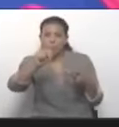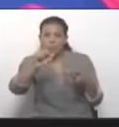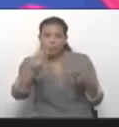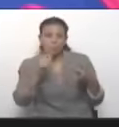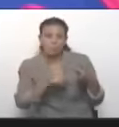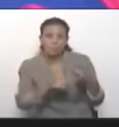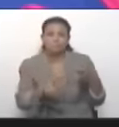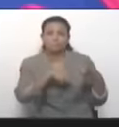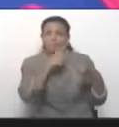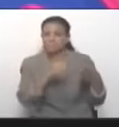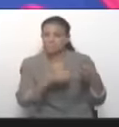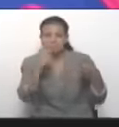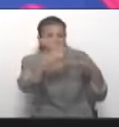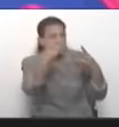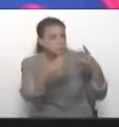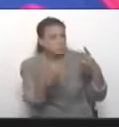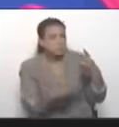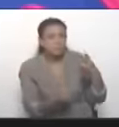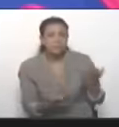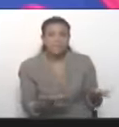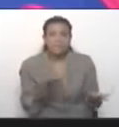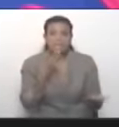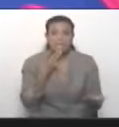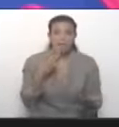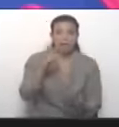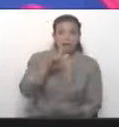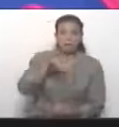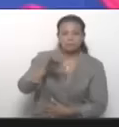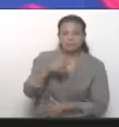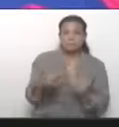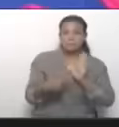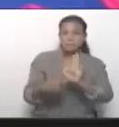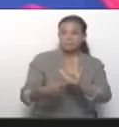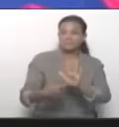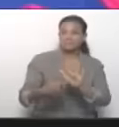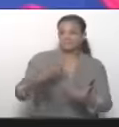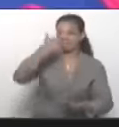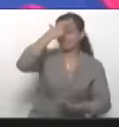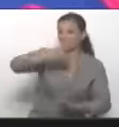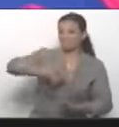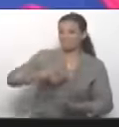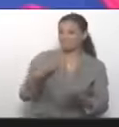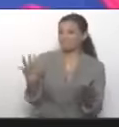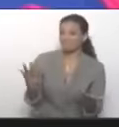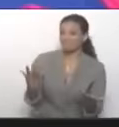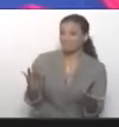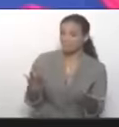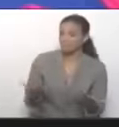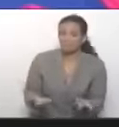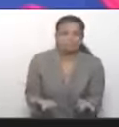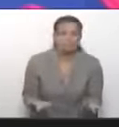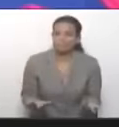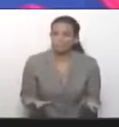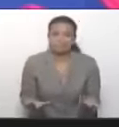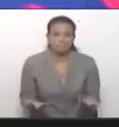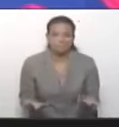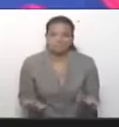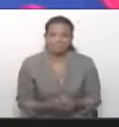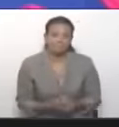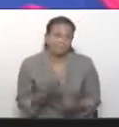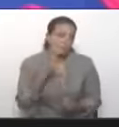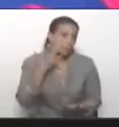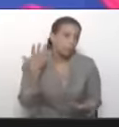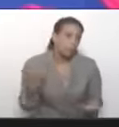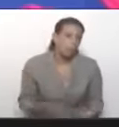pretende vender al mundo un megafraude. Crónica de un